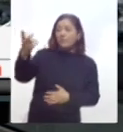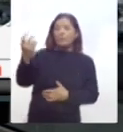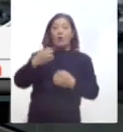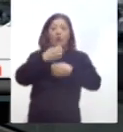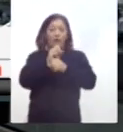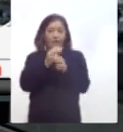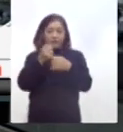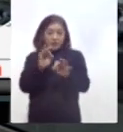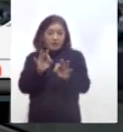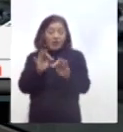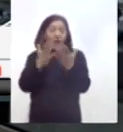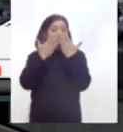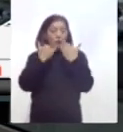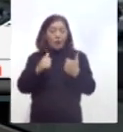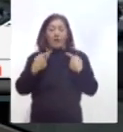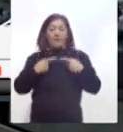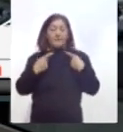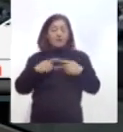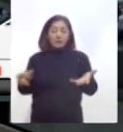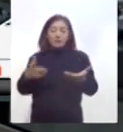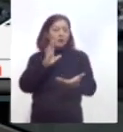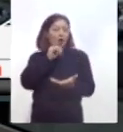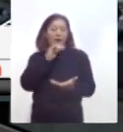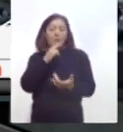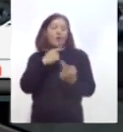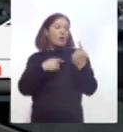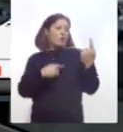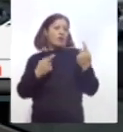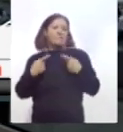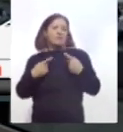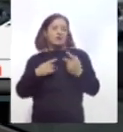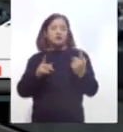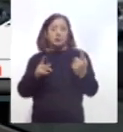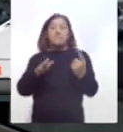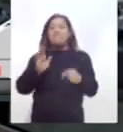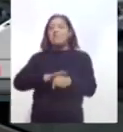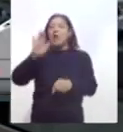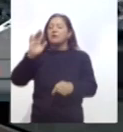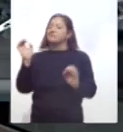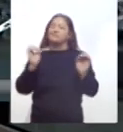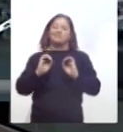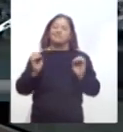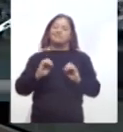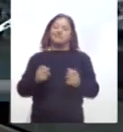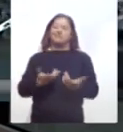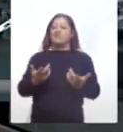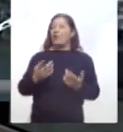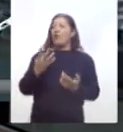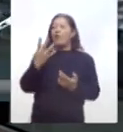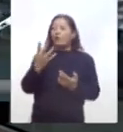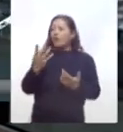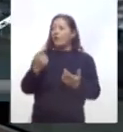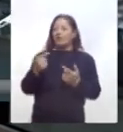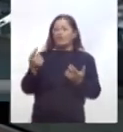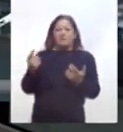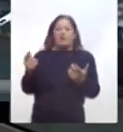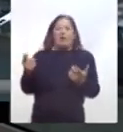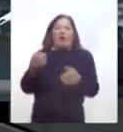vacías porque no se pueden tener más de una persona por cada cuatro metros cuadrados.